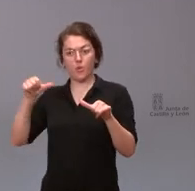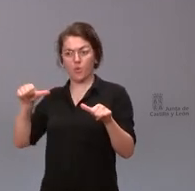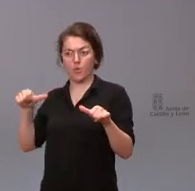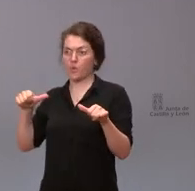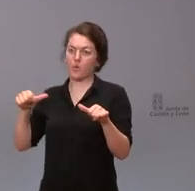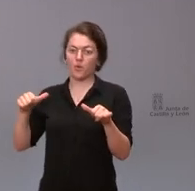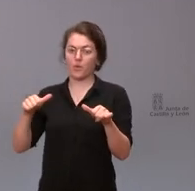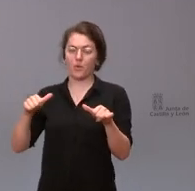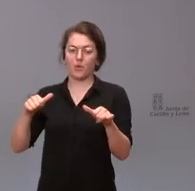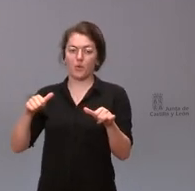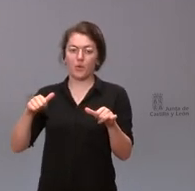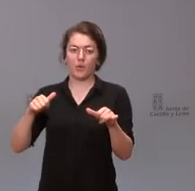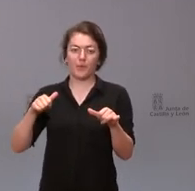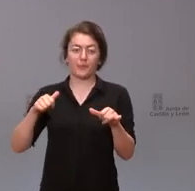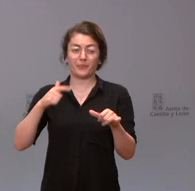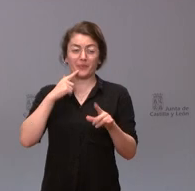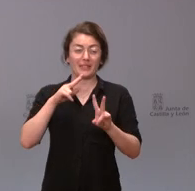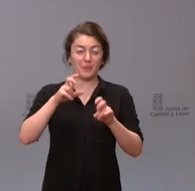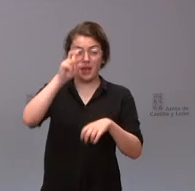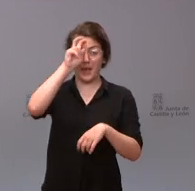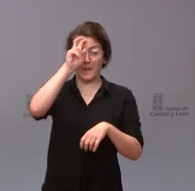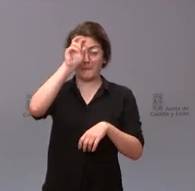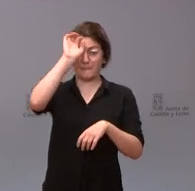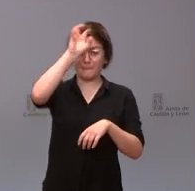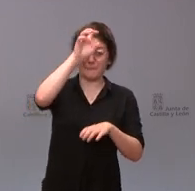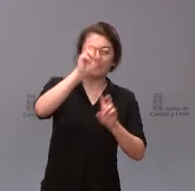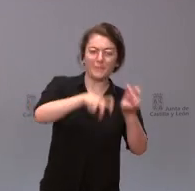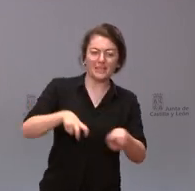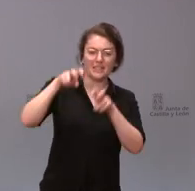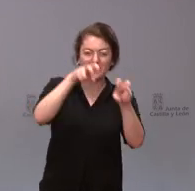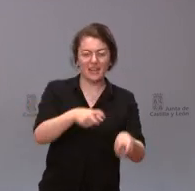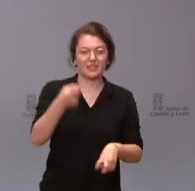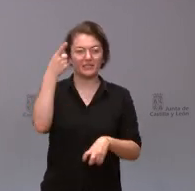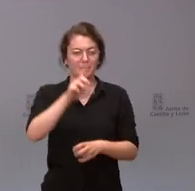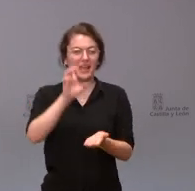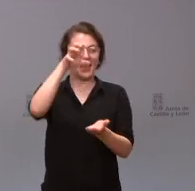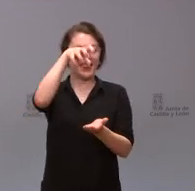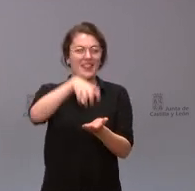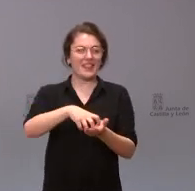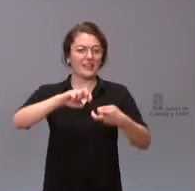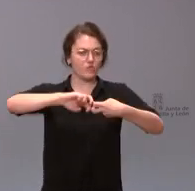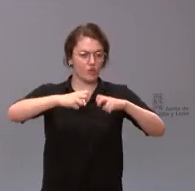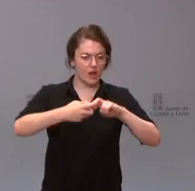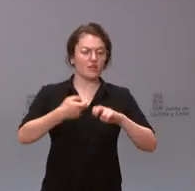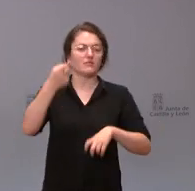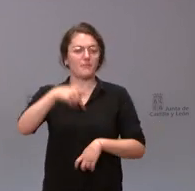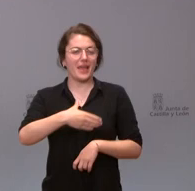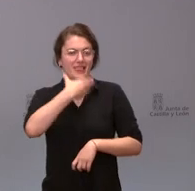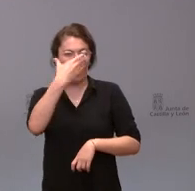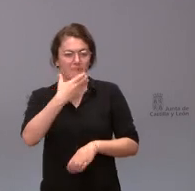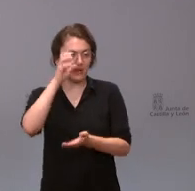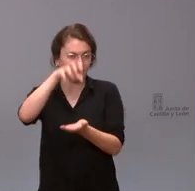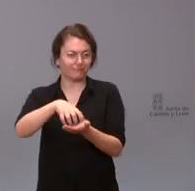supuso el cierre precipitado de la minería y de las centrales nucleares y de las térmicas y por tanto el que nosotros